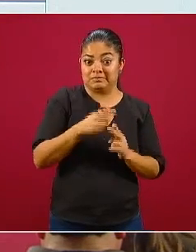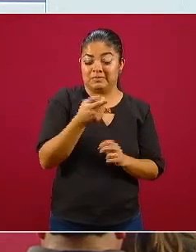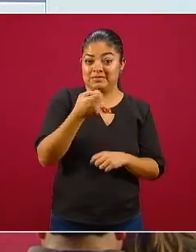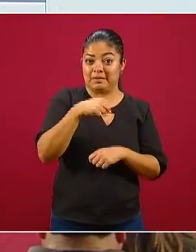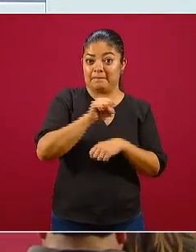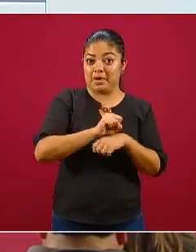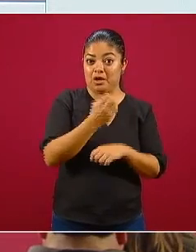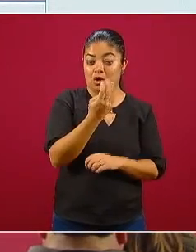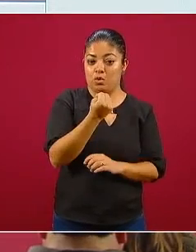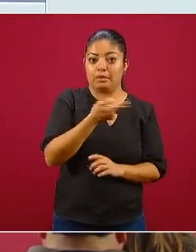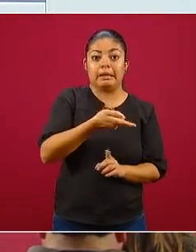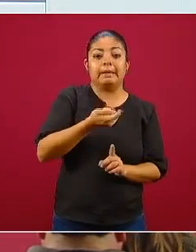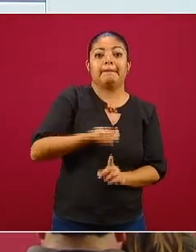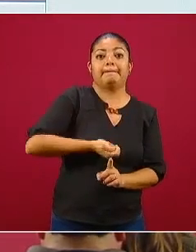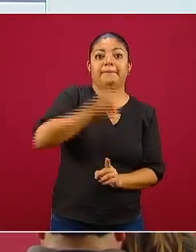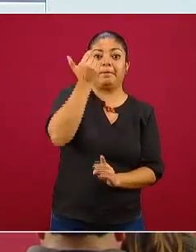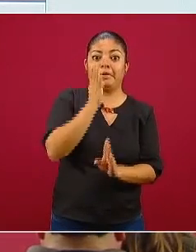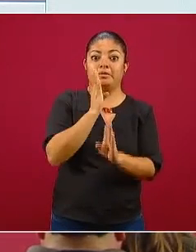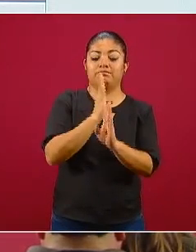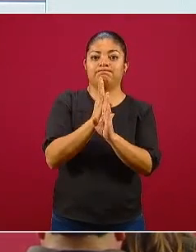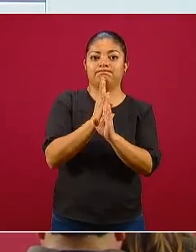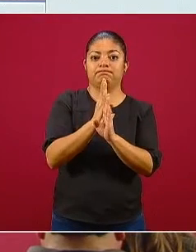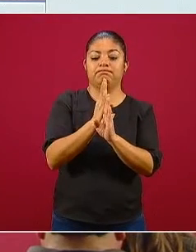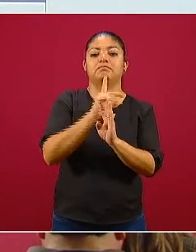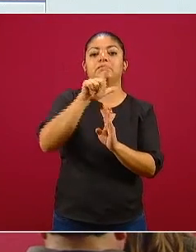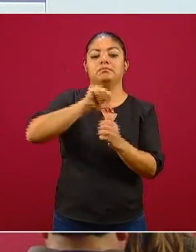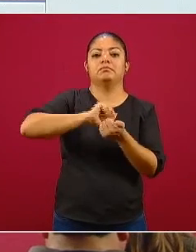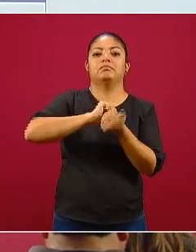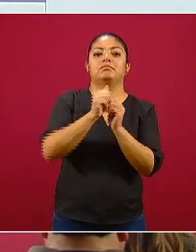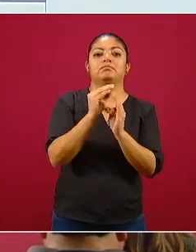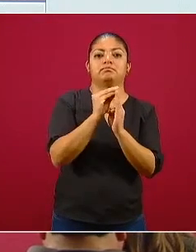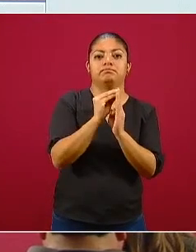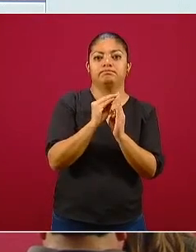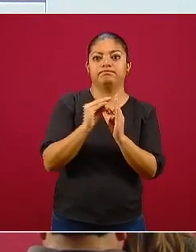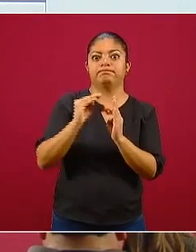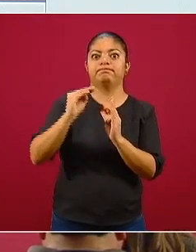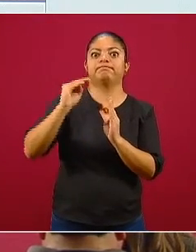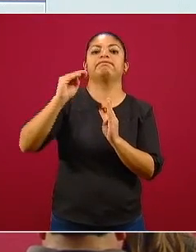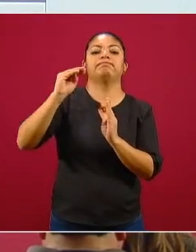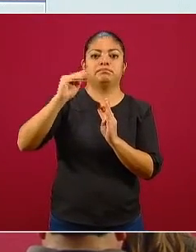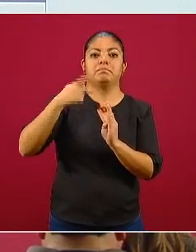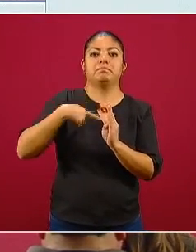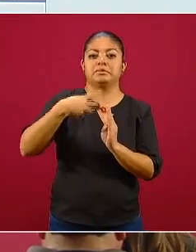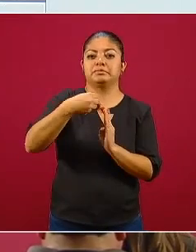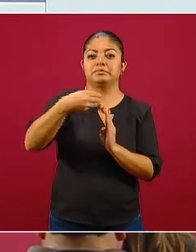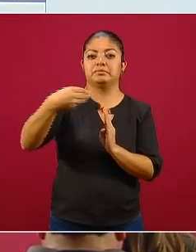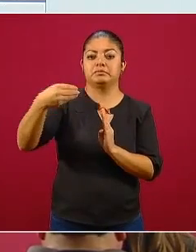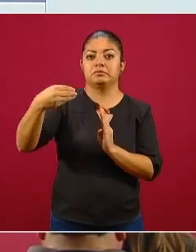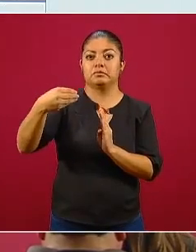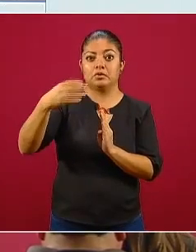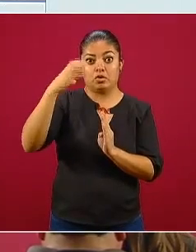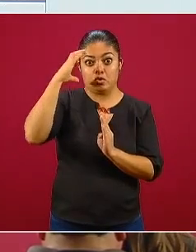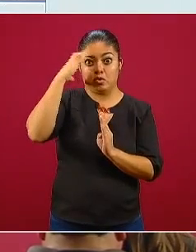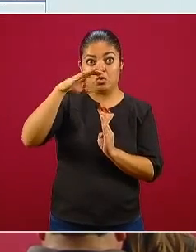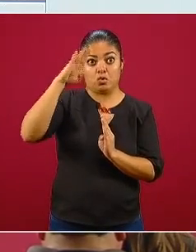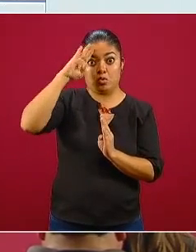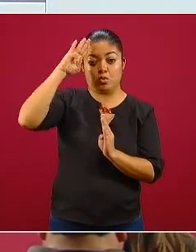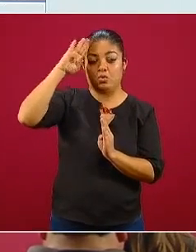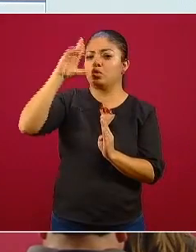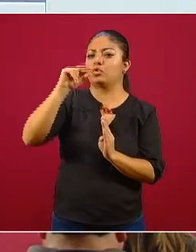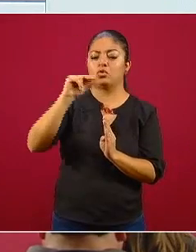a tener el primer caso, rápidamente empezamos a tener un incremento en la positividad con muy poquitos casos y luego